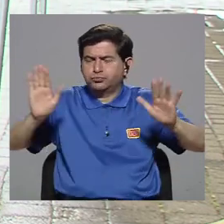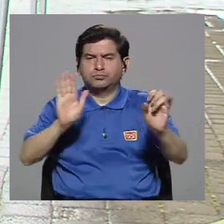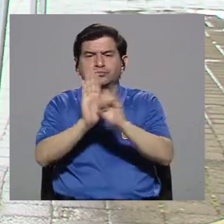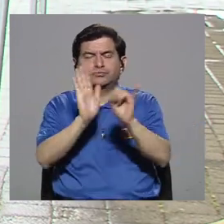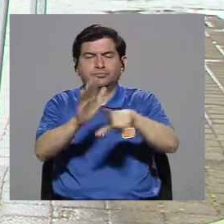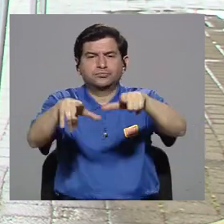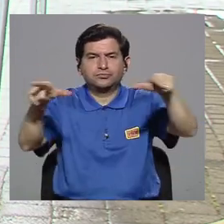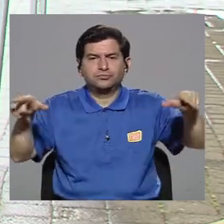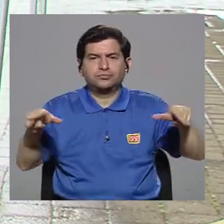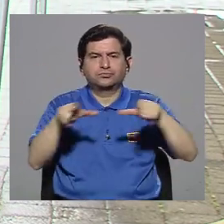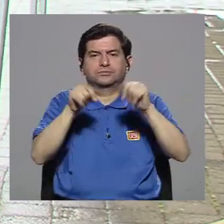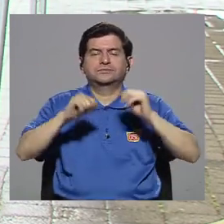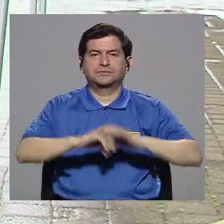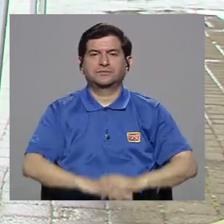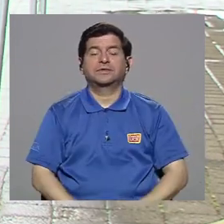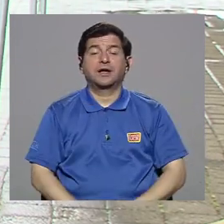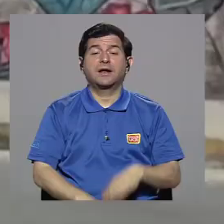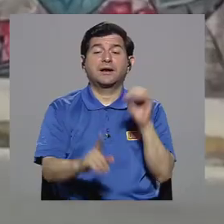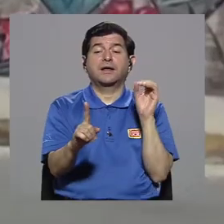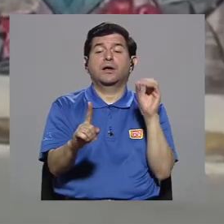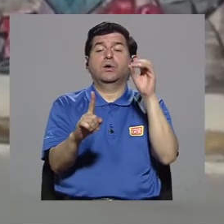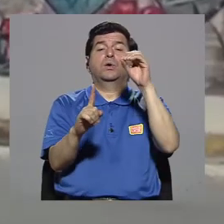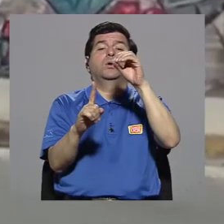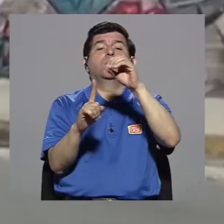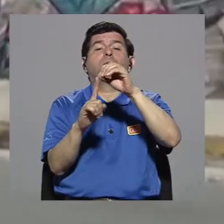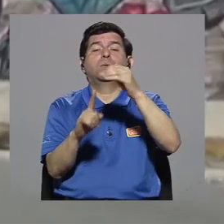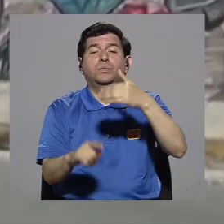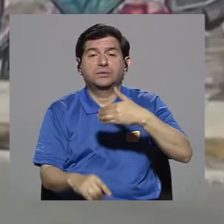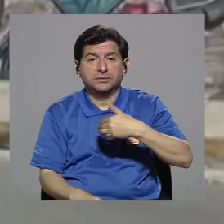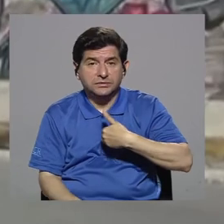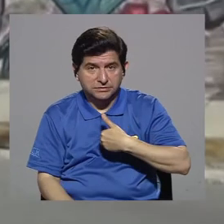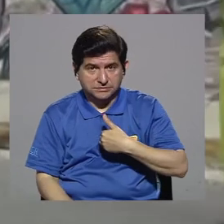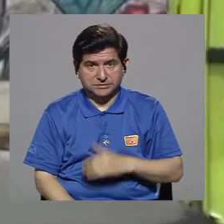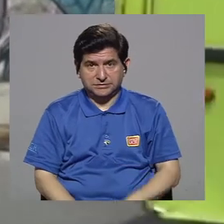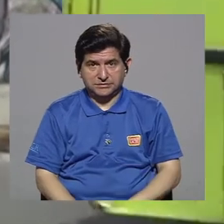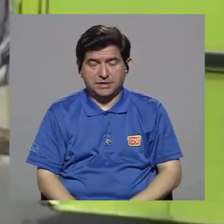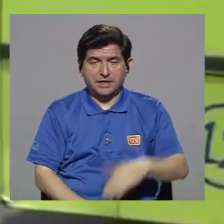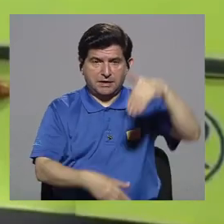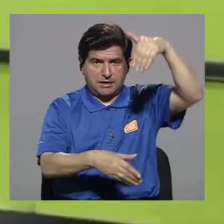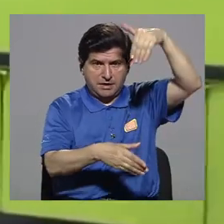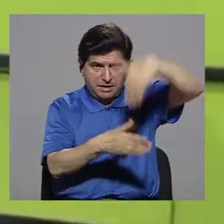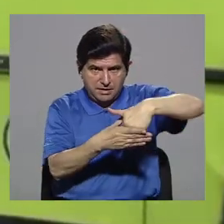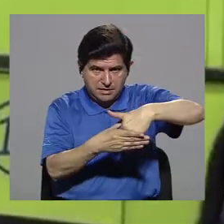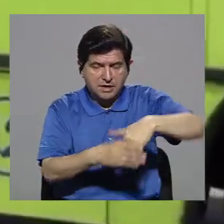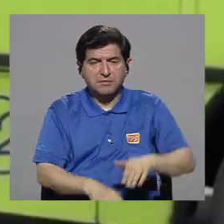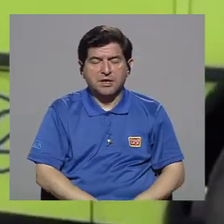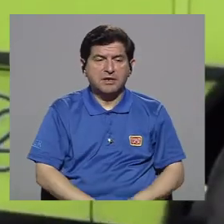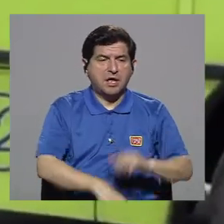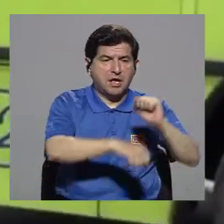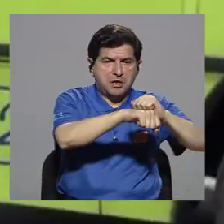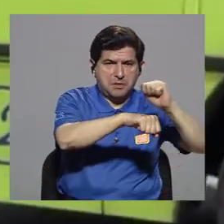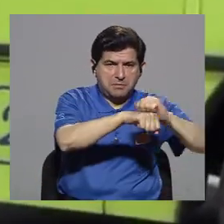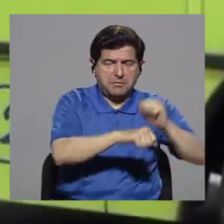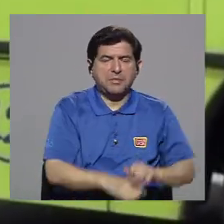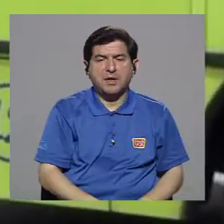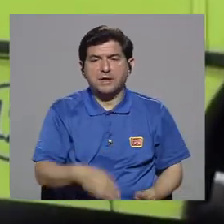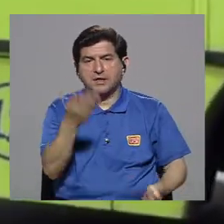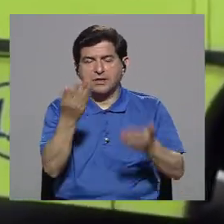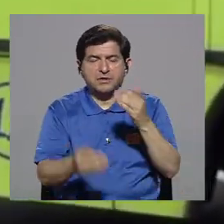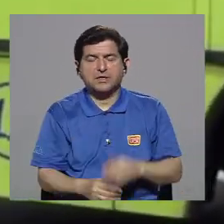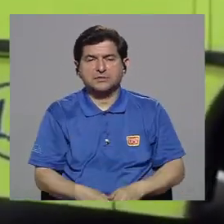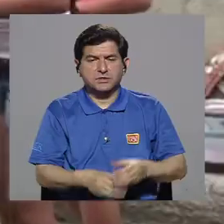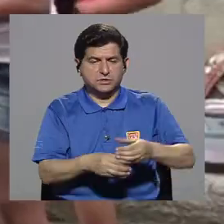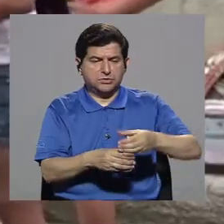corte mural para identificar lugares. El objetivo tenía como desde la intervención en